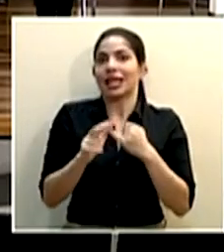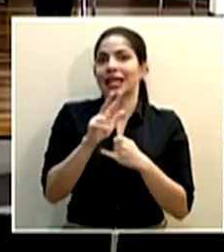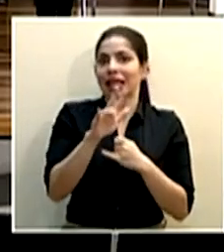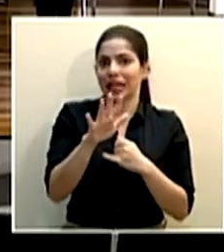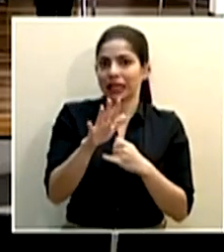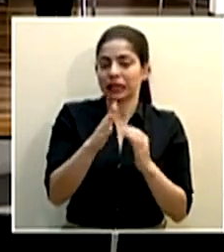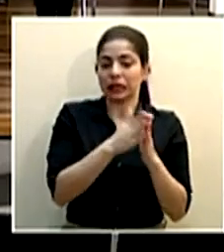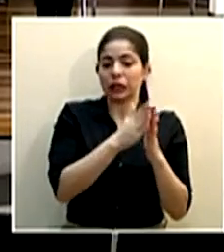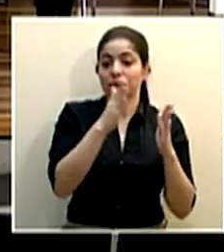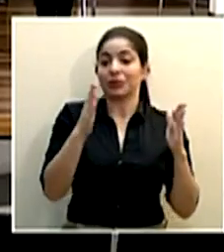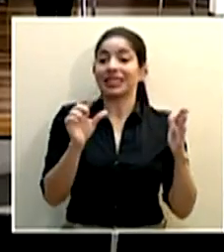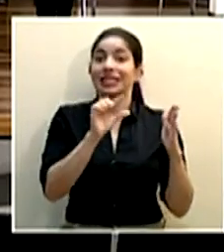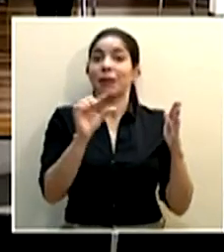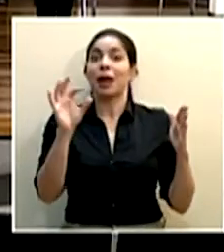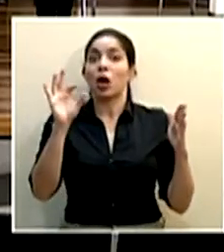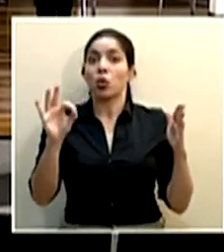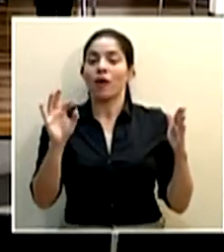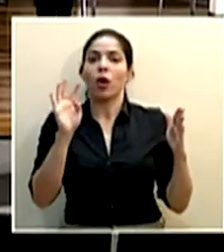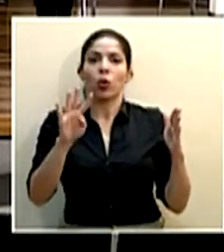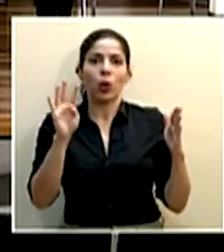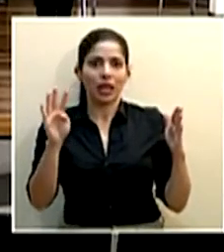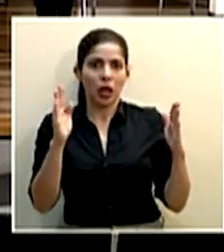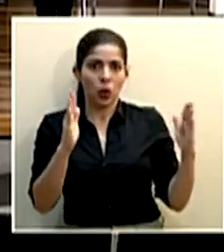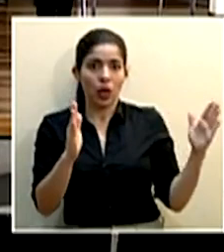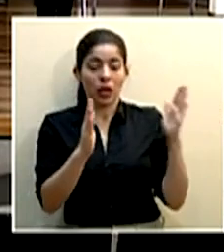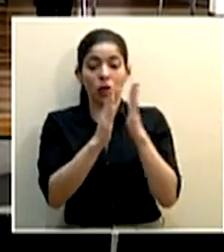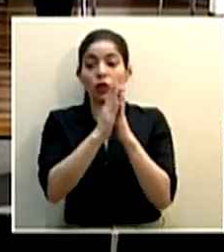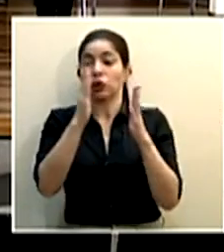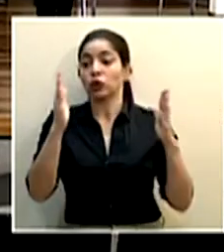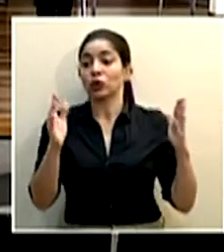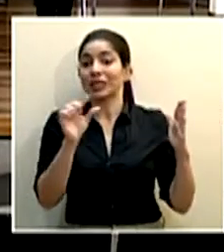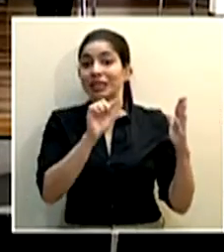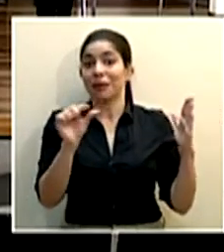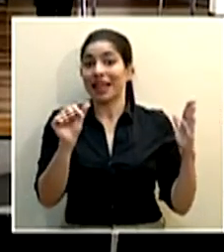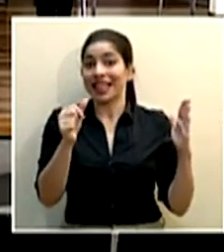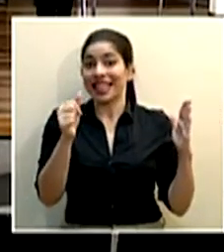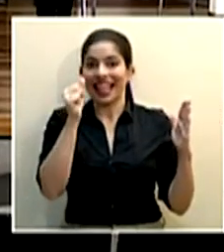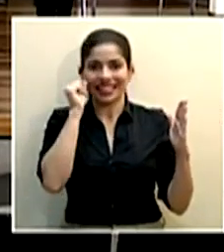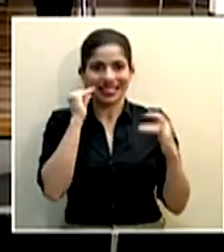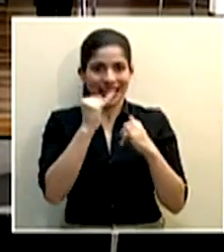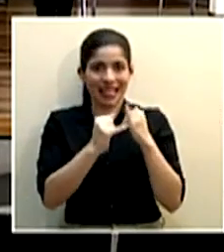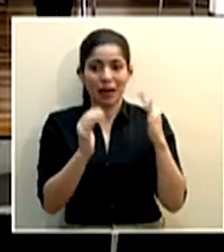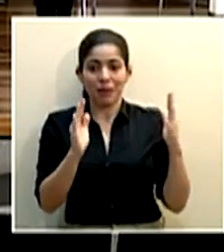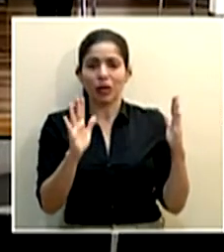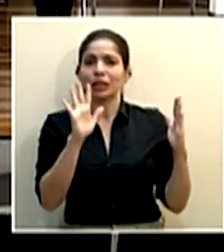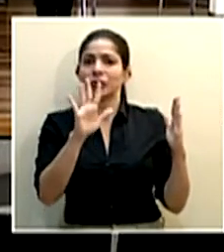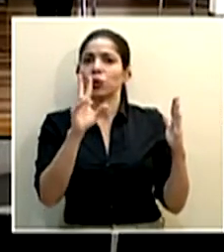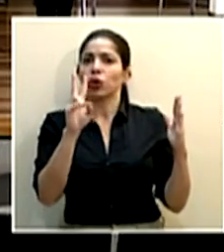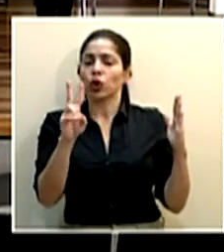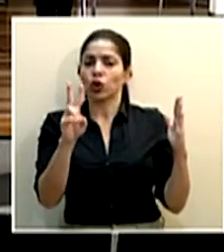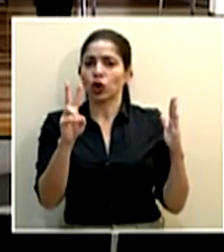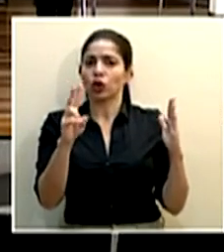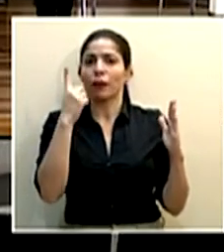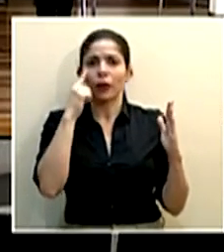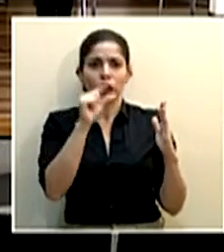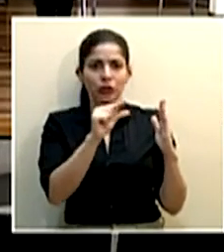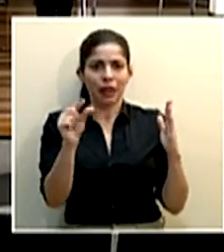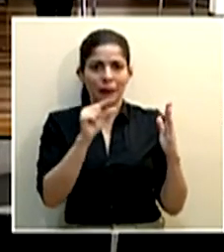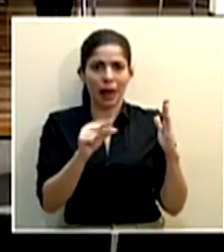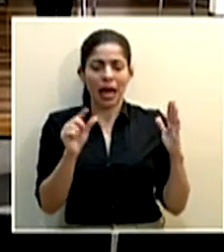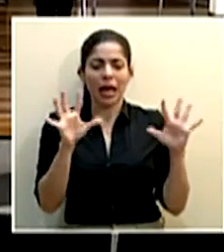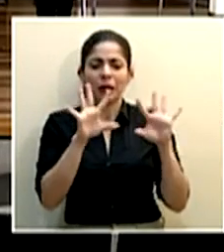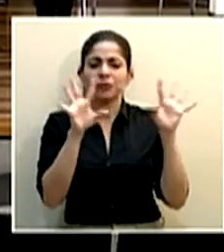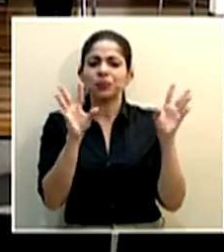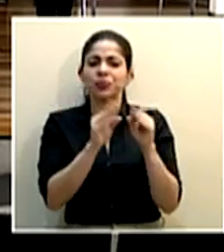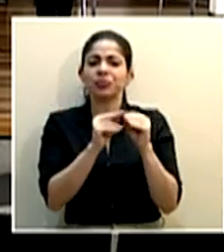la semana 9 con 44 casos la semana 10 que finalizó ayer con 52 casos por semana cuál